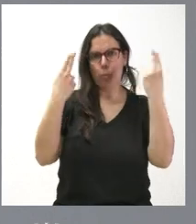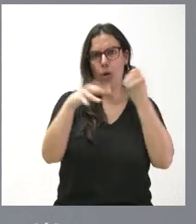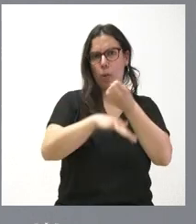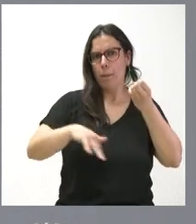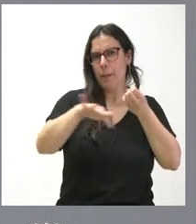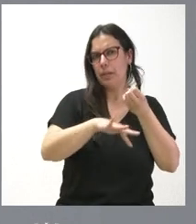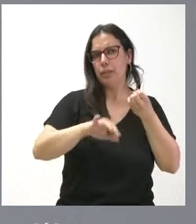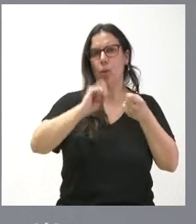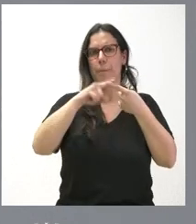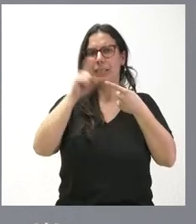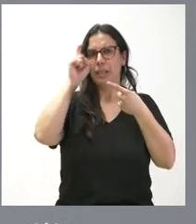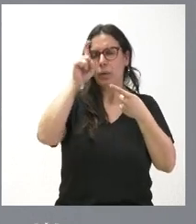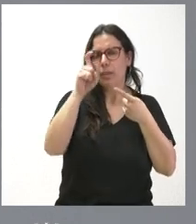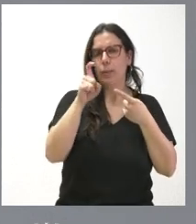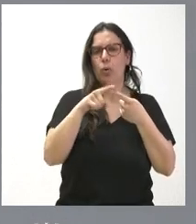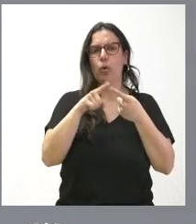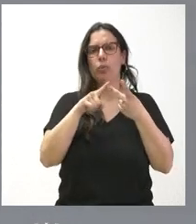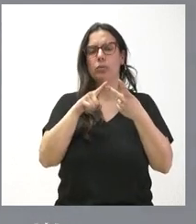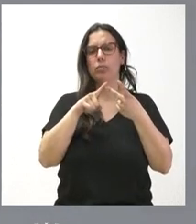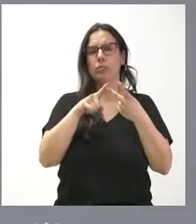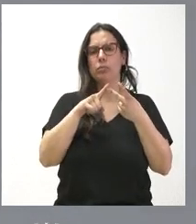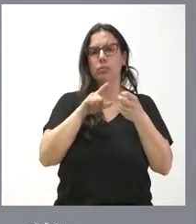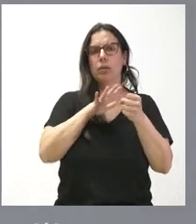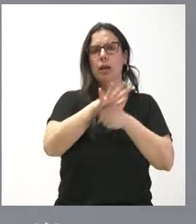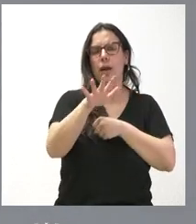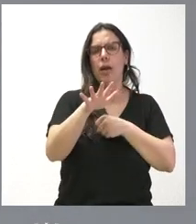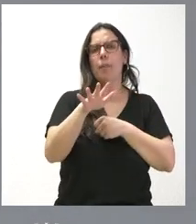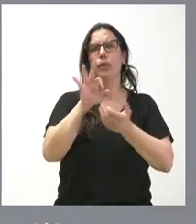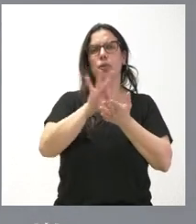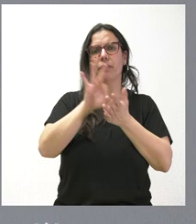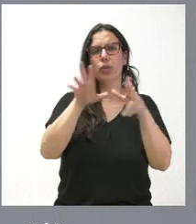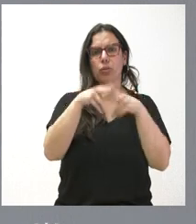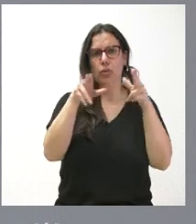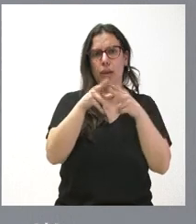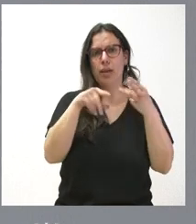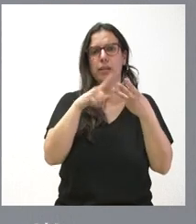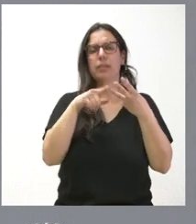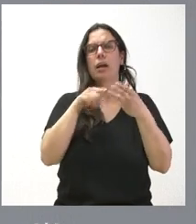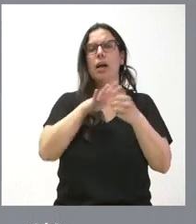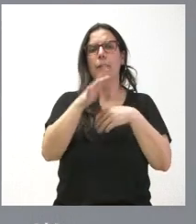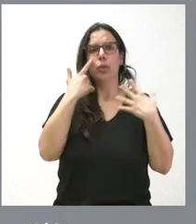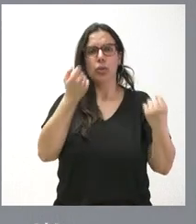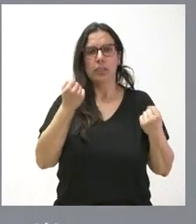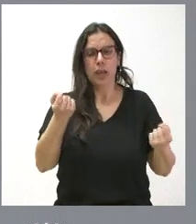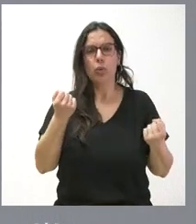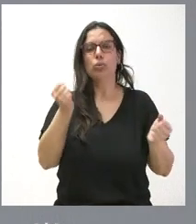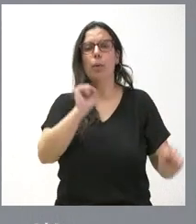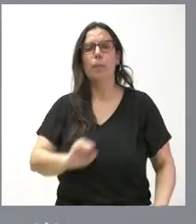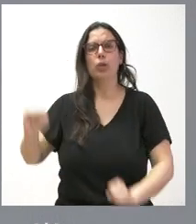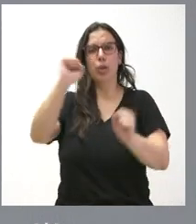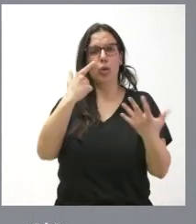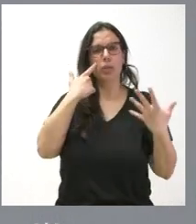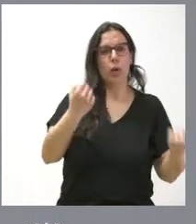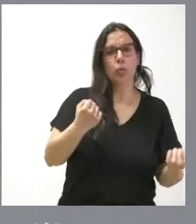fundamentalmente en el ámbito del educativo, en el ámbito de los servicios sociales y en el ámbito de la salud, la protección de la salud y la salud pública,